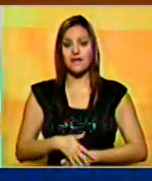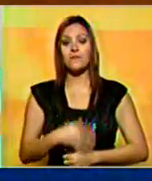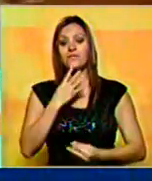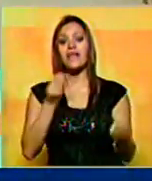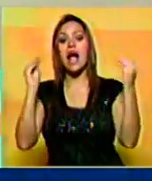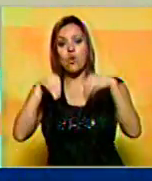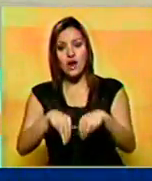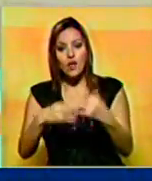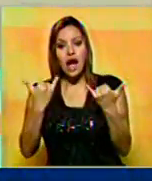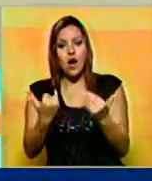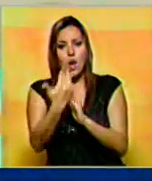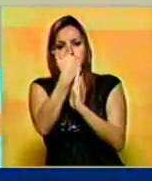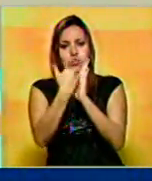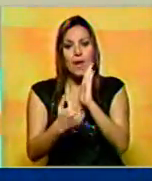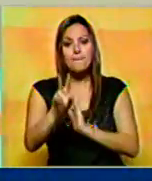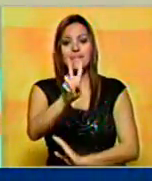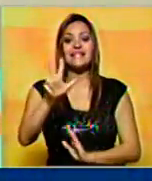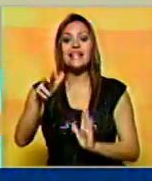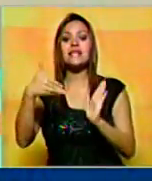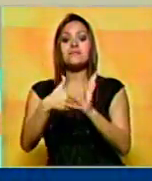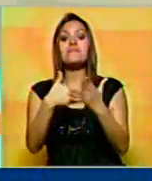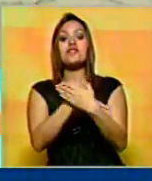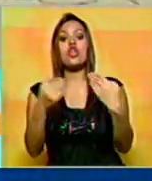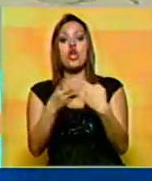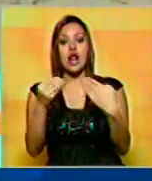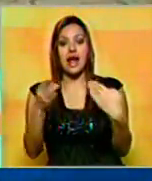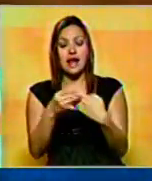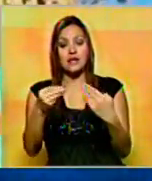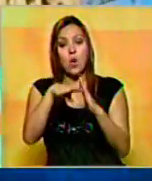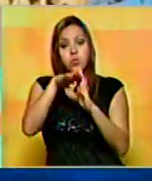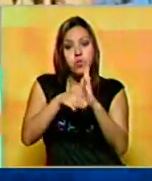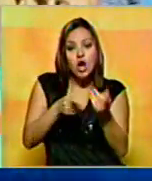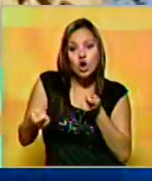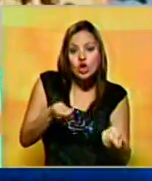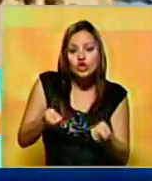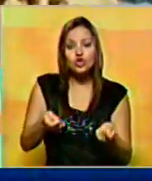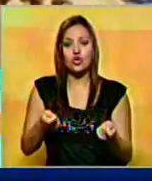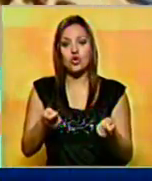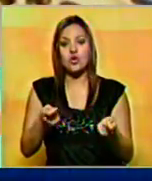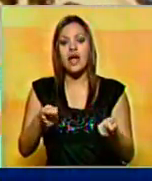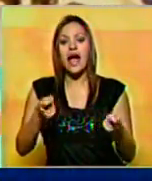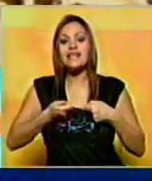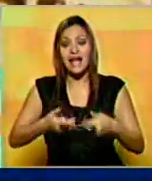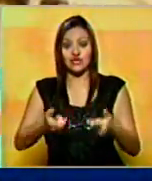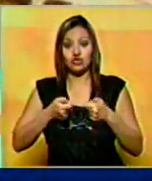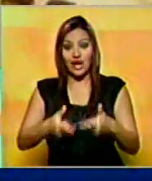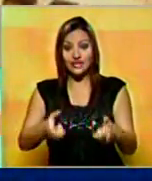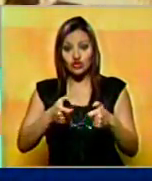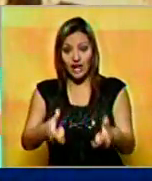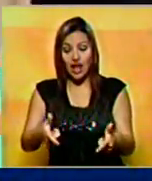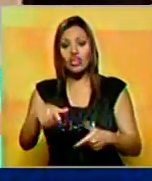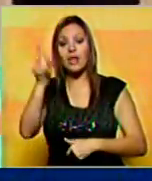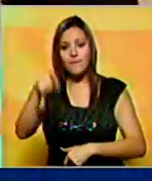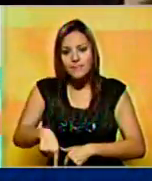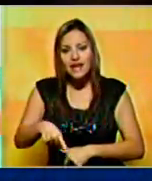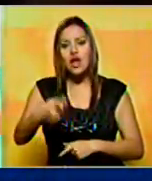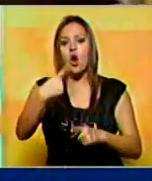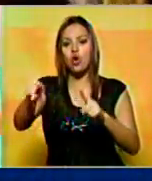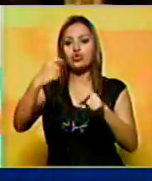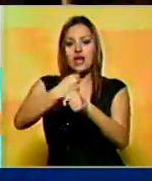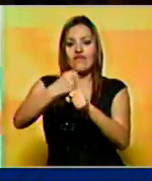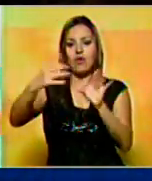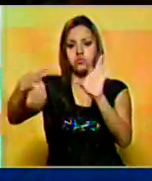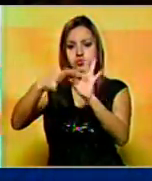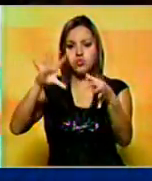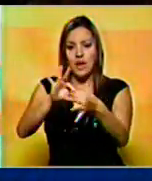rebaja el déficit en 23 mil millones de dólares y reduce en un tercio los recortes de gastos al Pentágono y las agencias. El proyecto